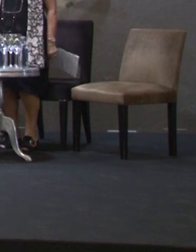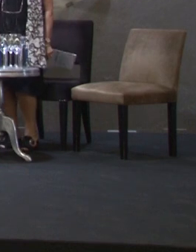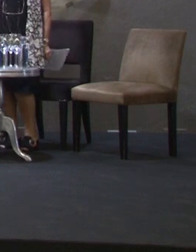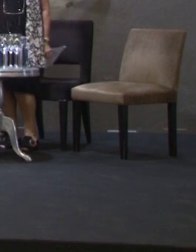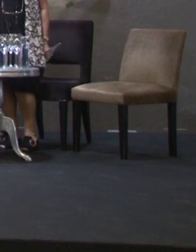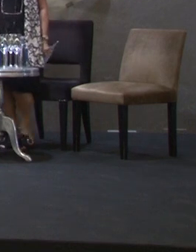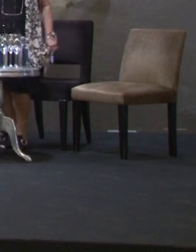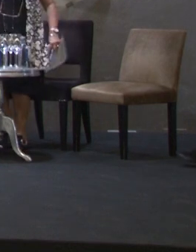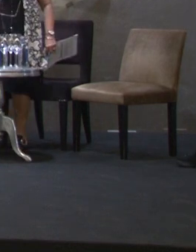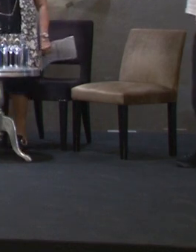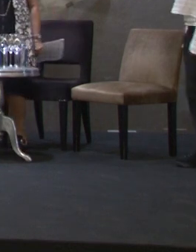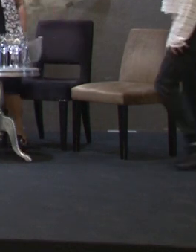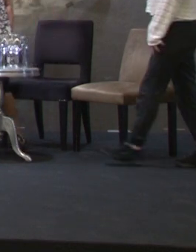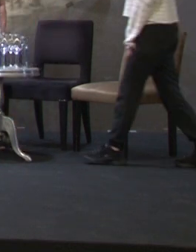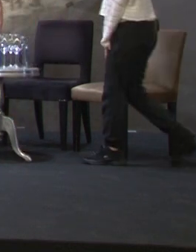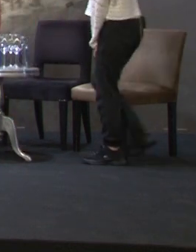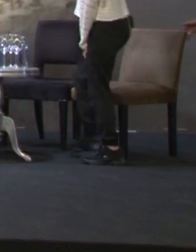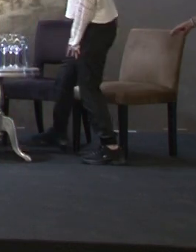Creo que nos falta. Ah, pues venga.